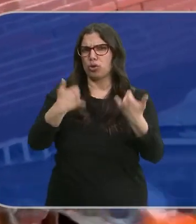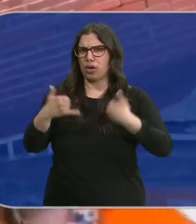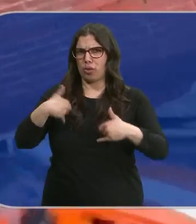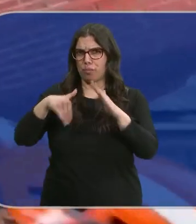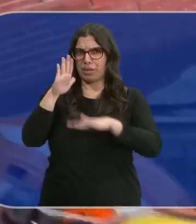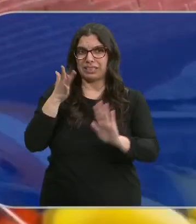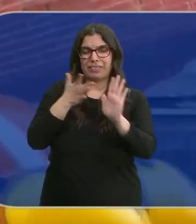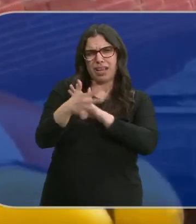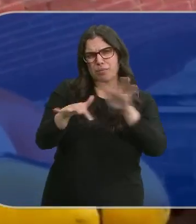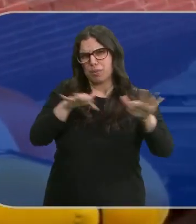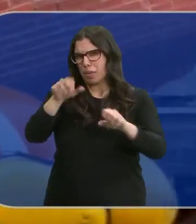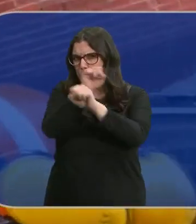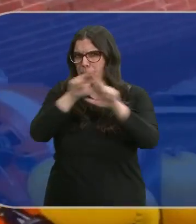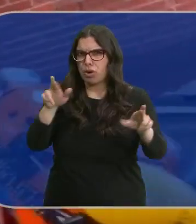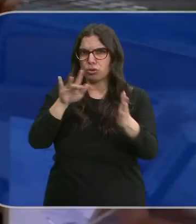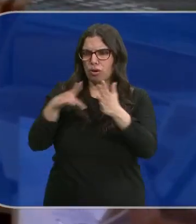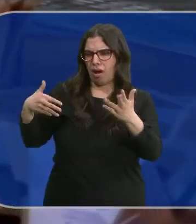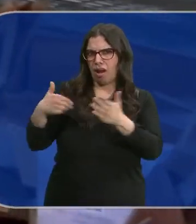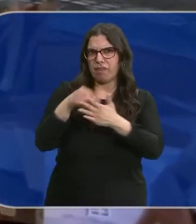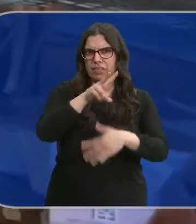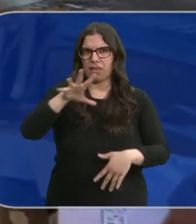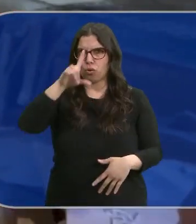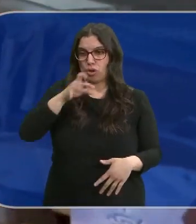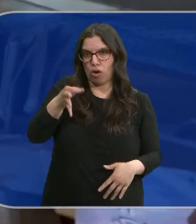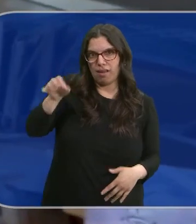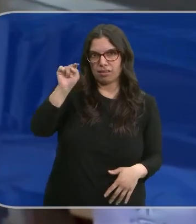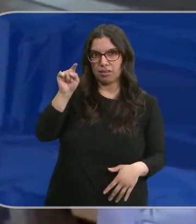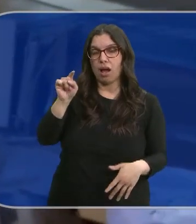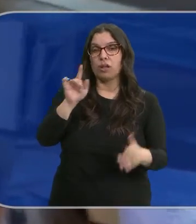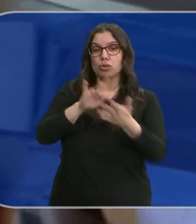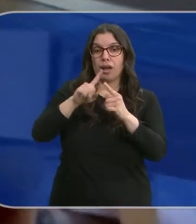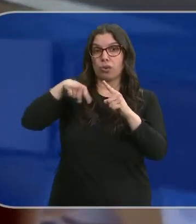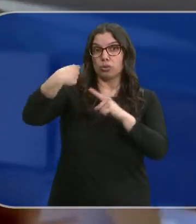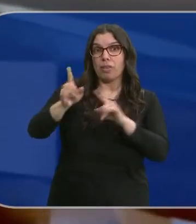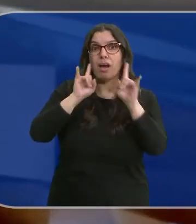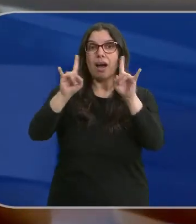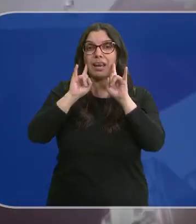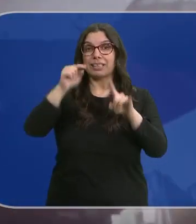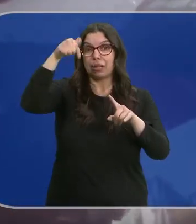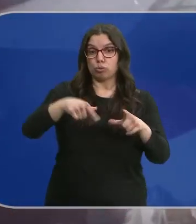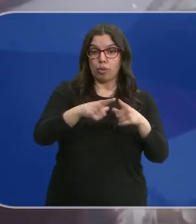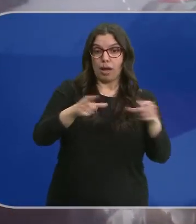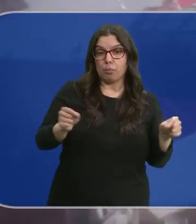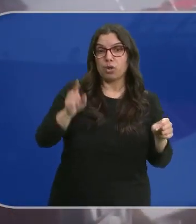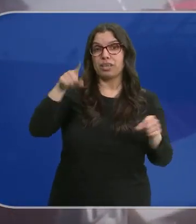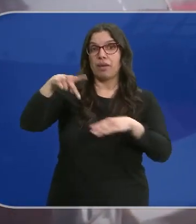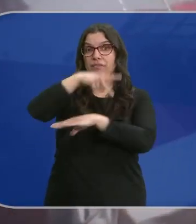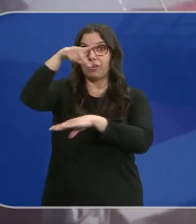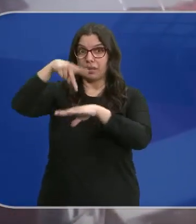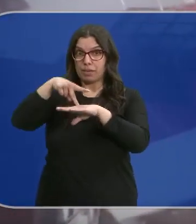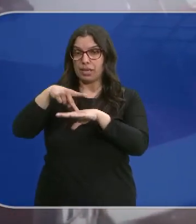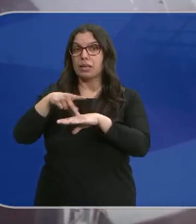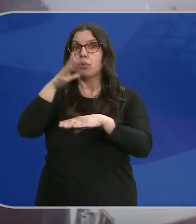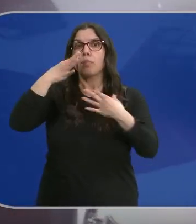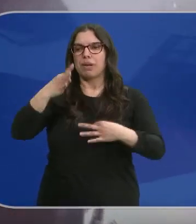Se trata del peor temblor que sacude la isla en 25 años y que ha provocado varias alertas de tsunami en el sur de Japón y en Filipinas, que ya han sido